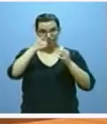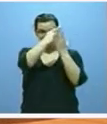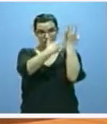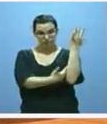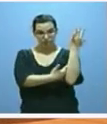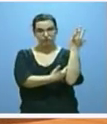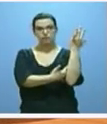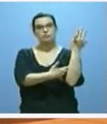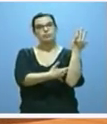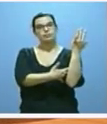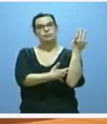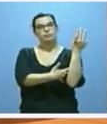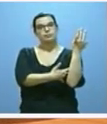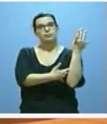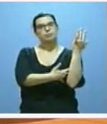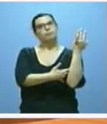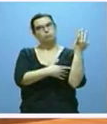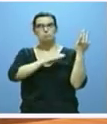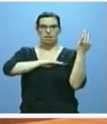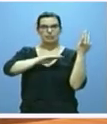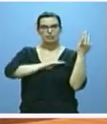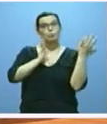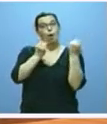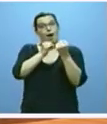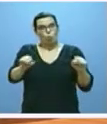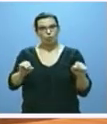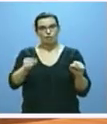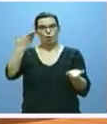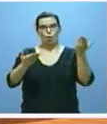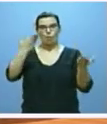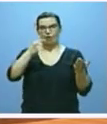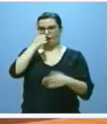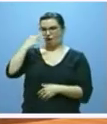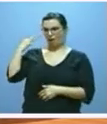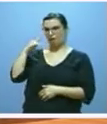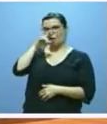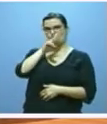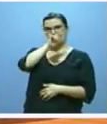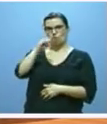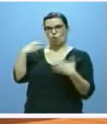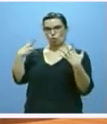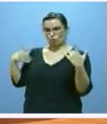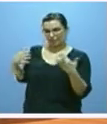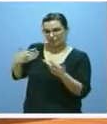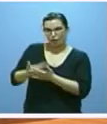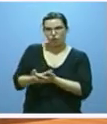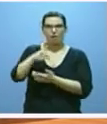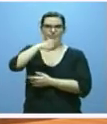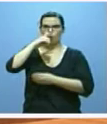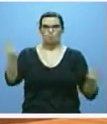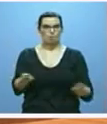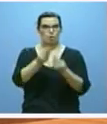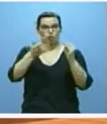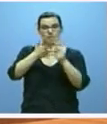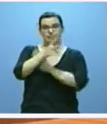aún alto, ha sido ya el mejor para un mes de mayo desde 2008. Son 20.000 parados menos que hace un